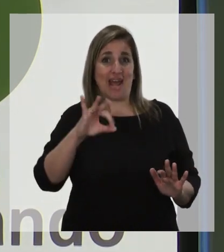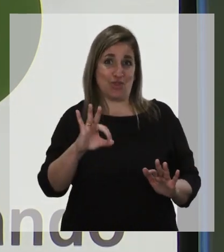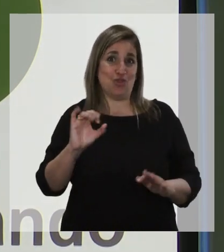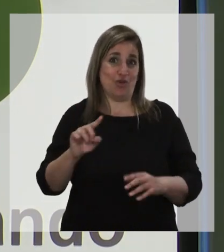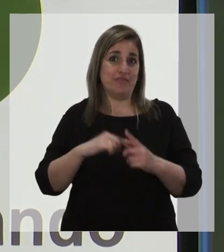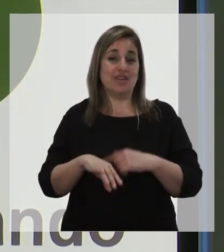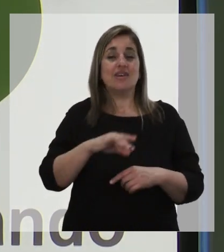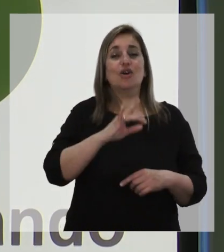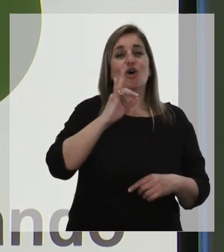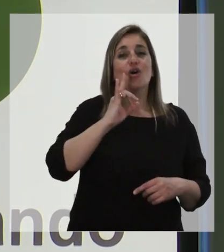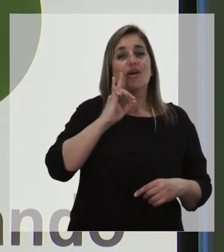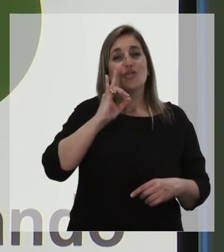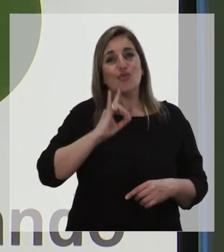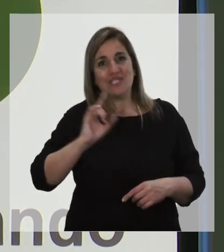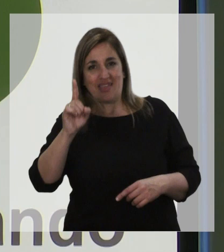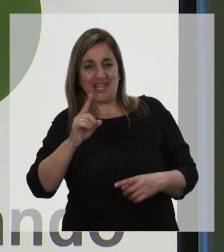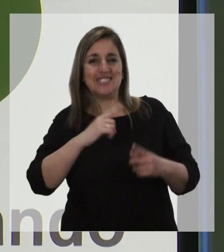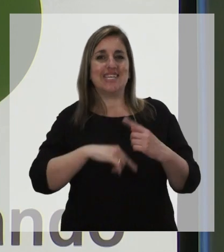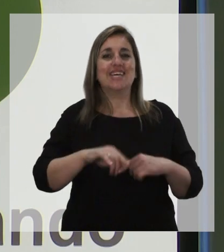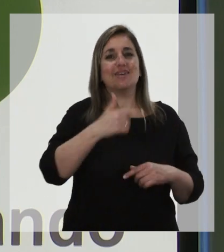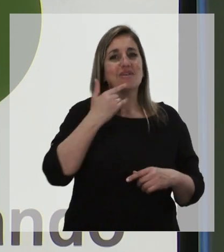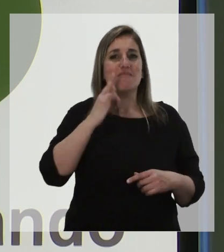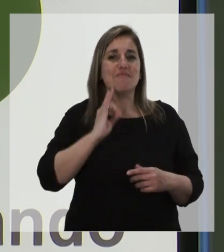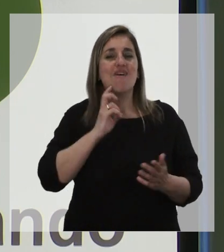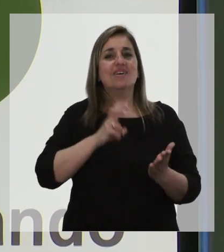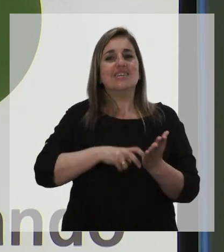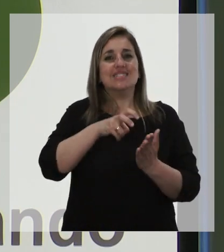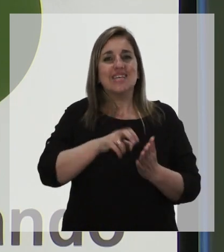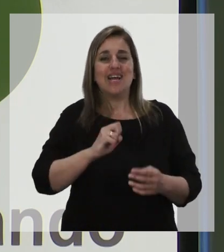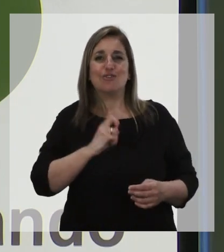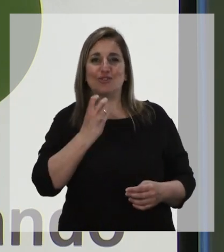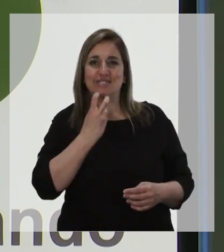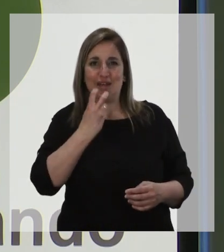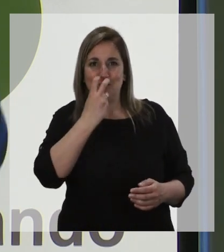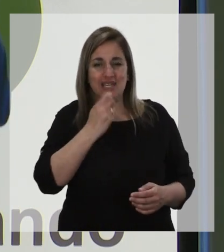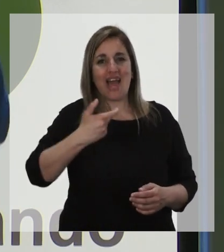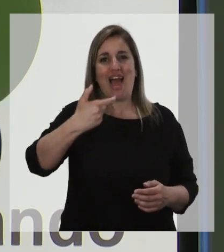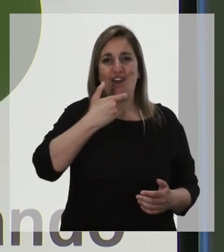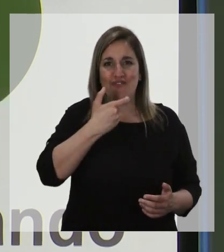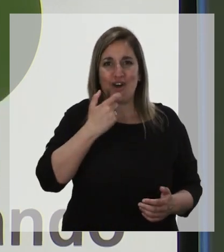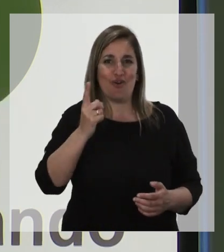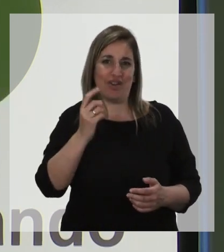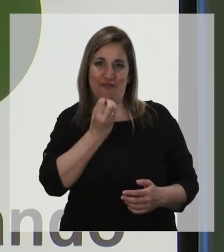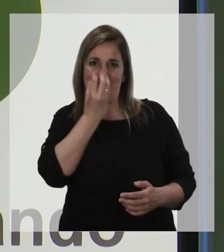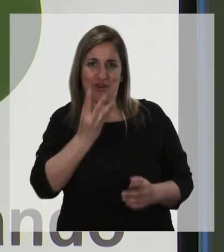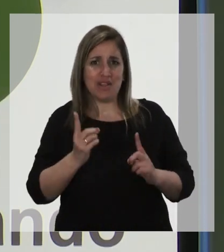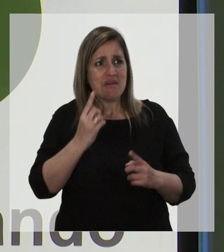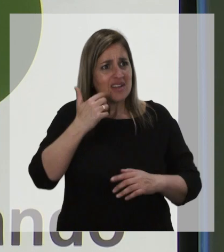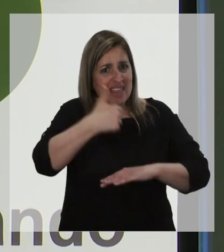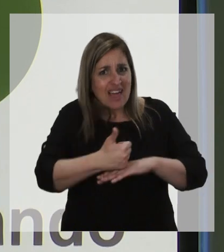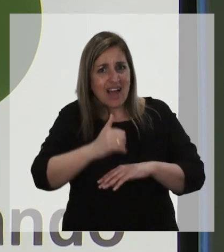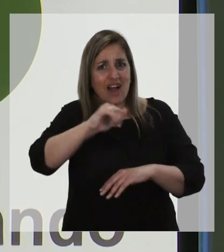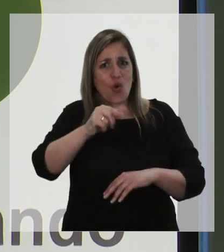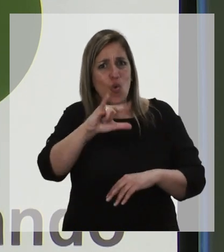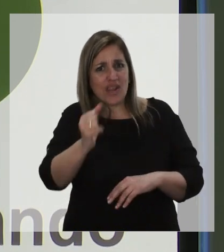porque dulce leche de Salto y de San José comí, por lo menos. Alfajores de Noblía y de Flores,